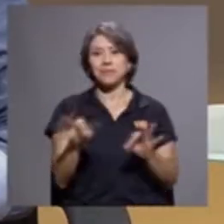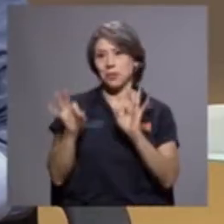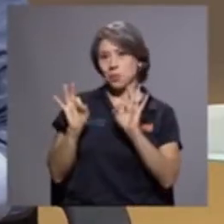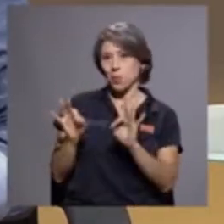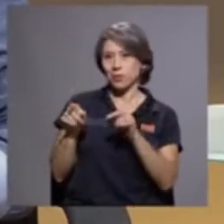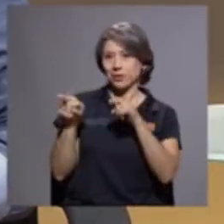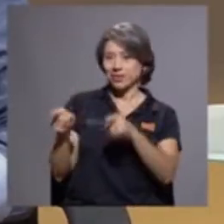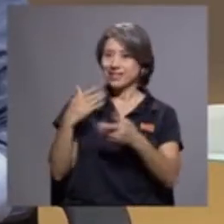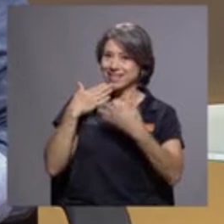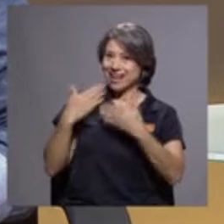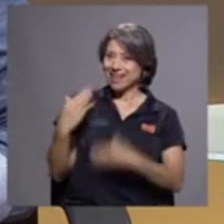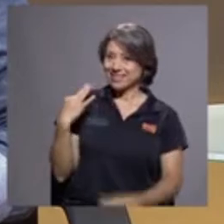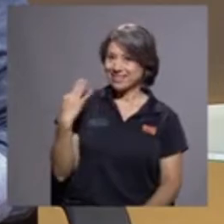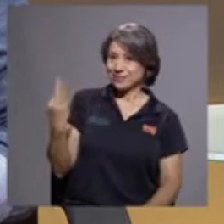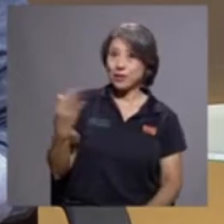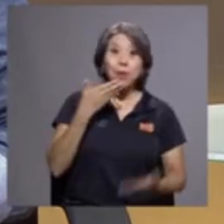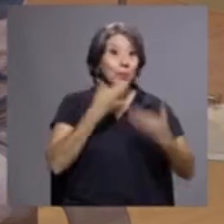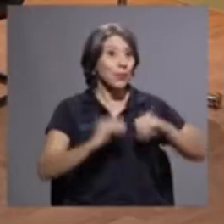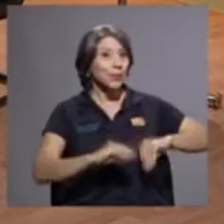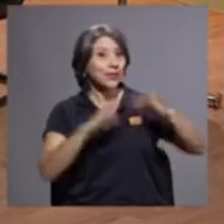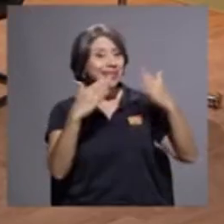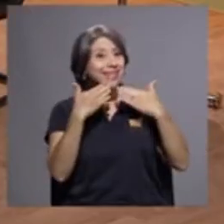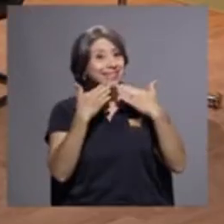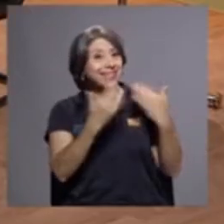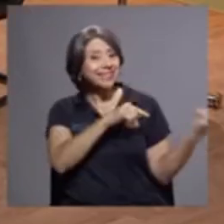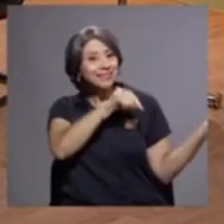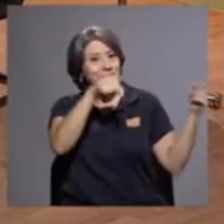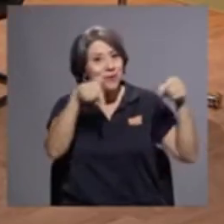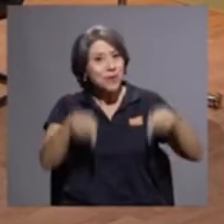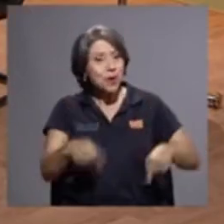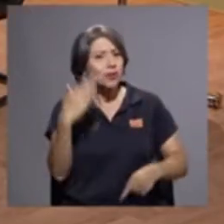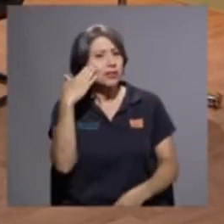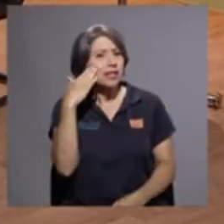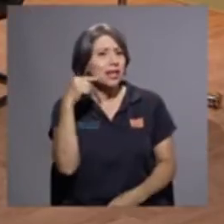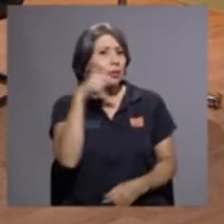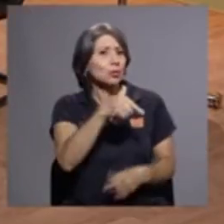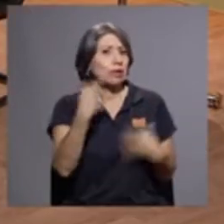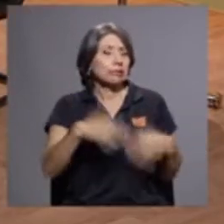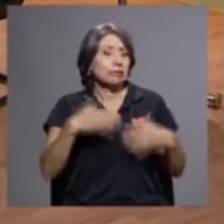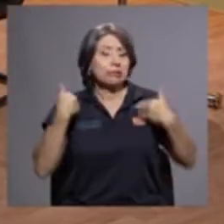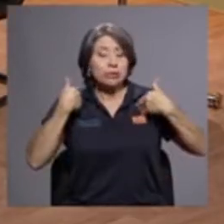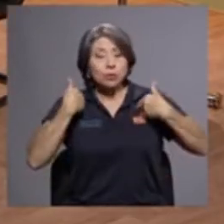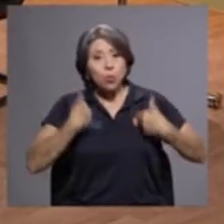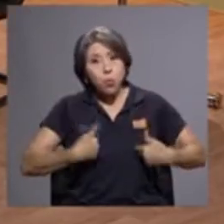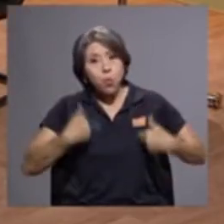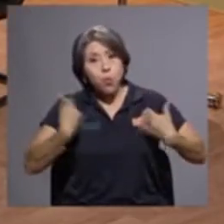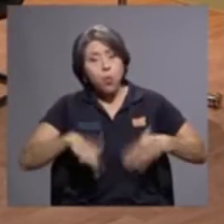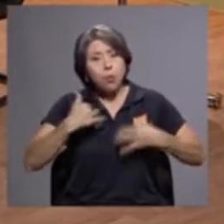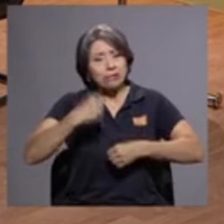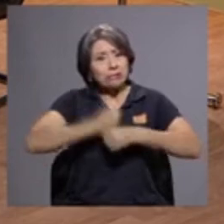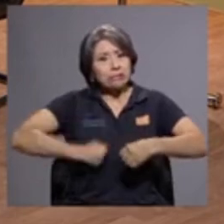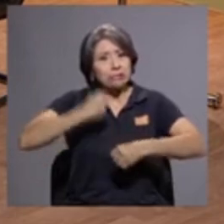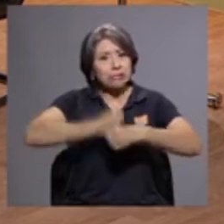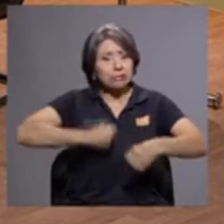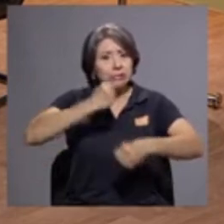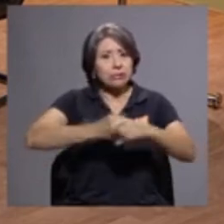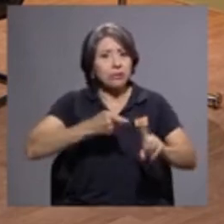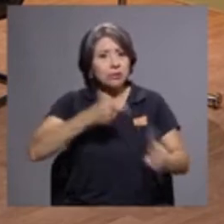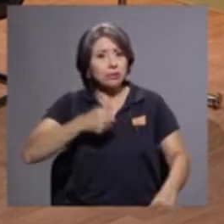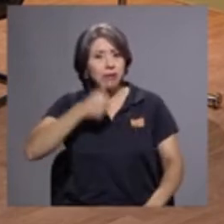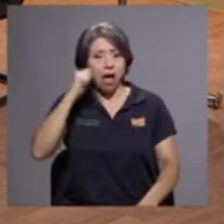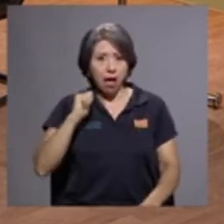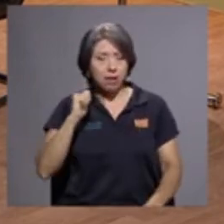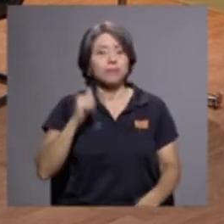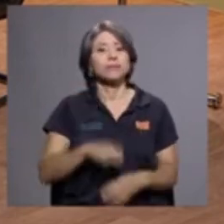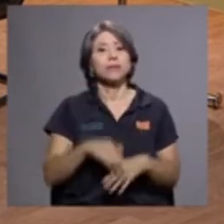gracias por la invitación. Muy buenos días y muchas gracias por venir, porque sé que usted ha estado agotada, tenido una jornada tremenda desde el día de ayer. Primero me gustaría